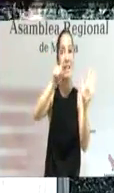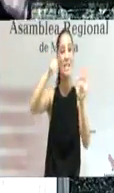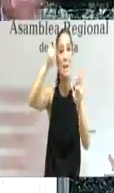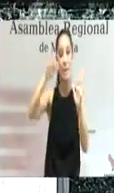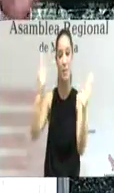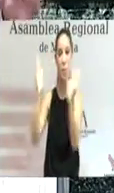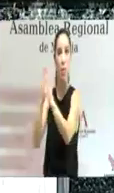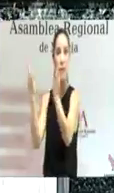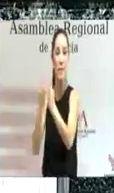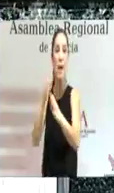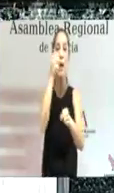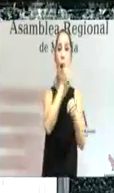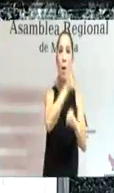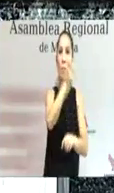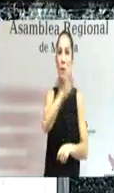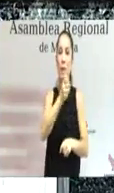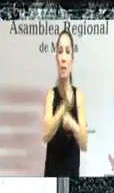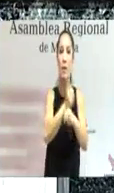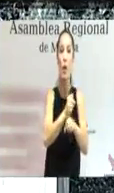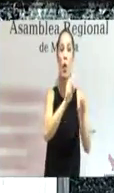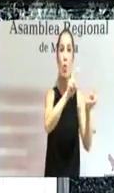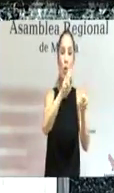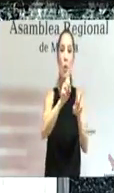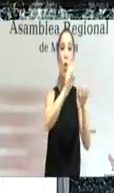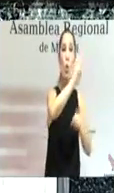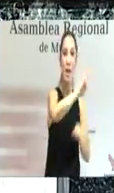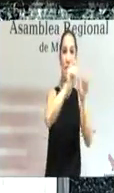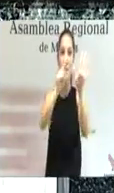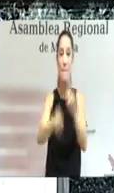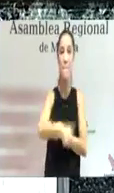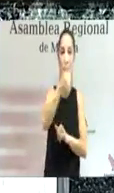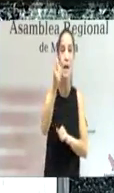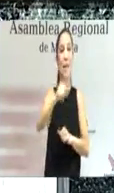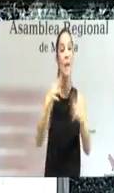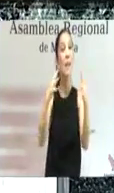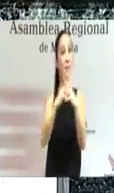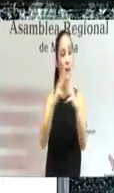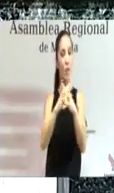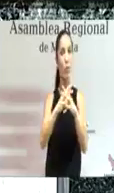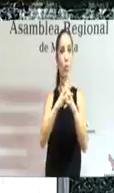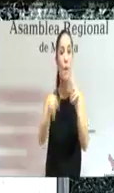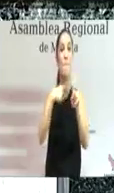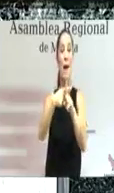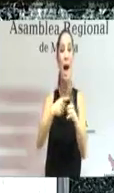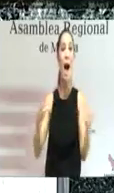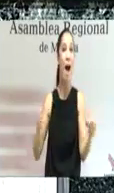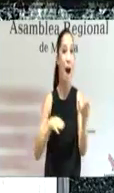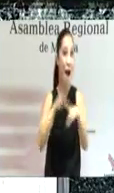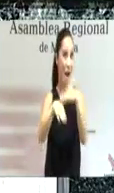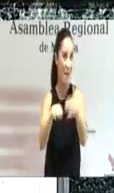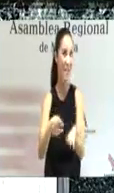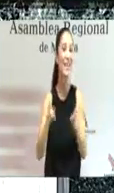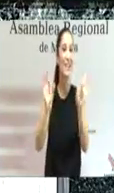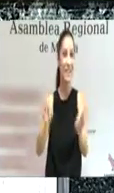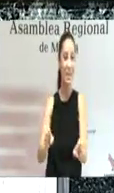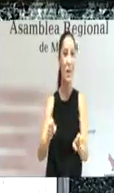de 200 empleos directos e indirectos. Y a estas infraestructuras esenciales se suman los avances que hemos logrado este año para la